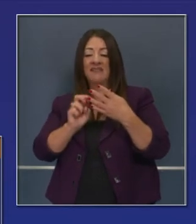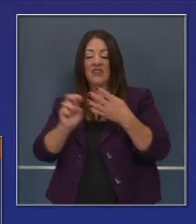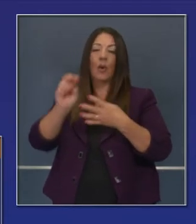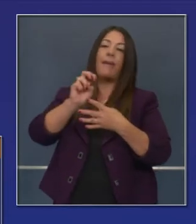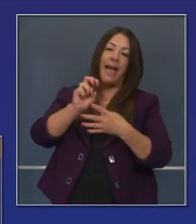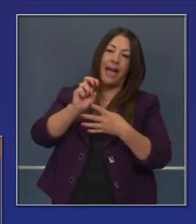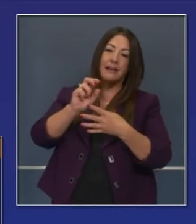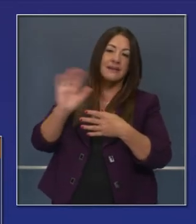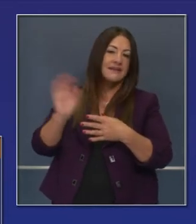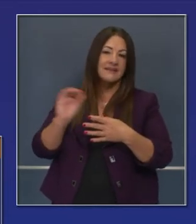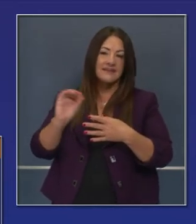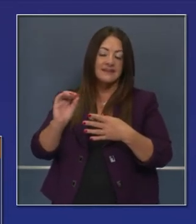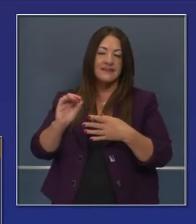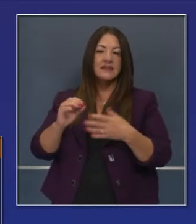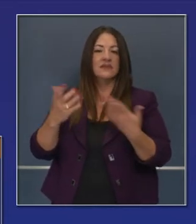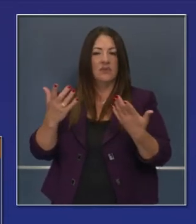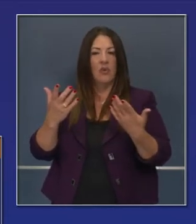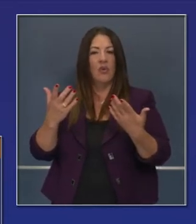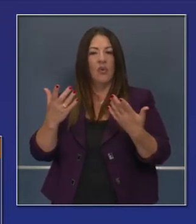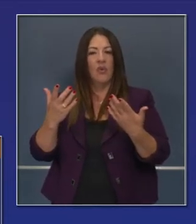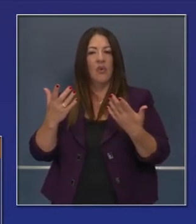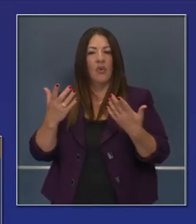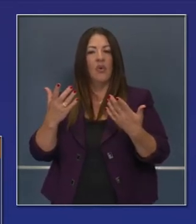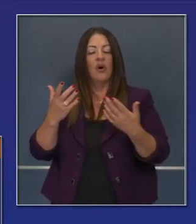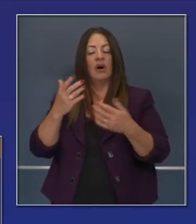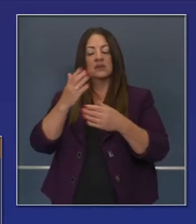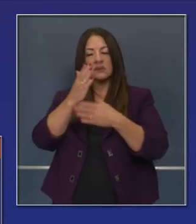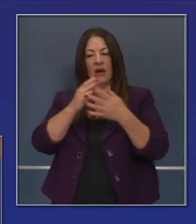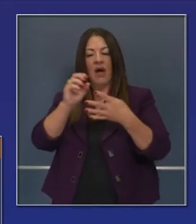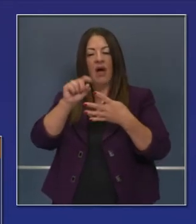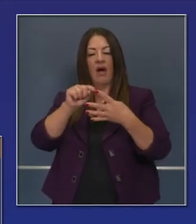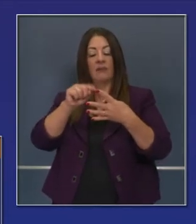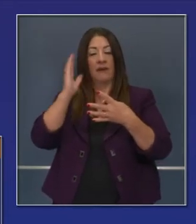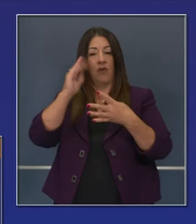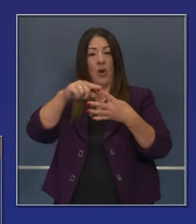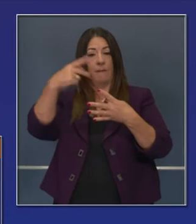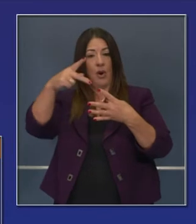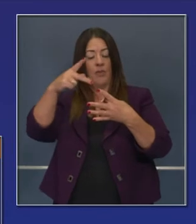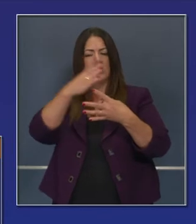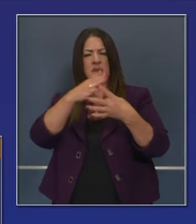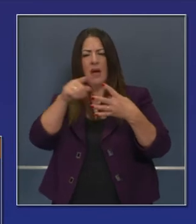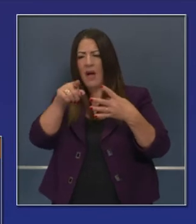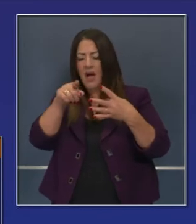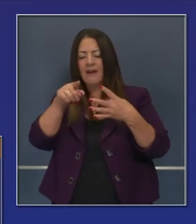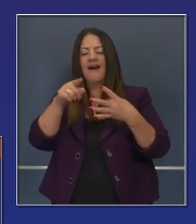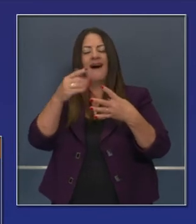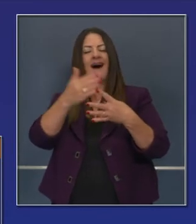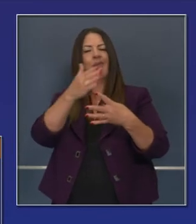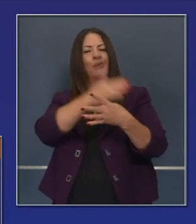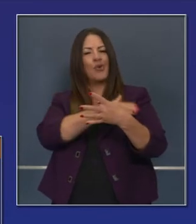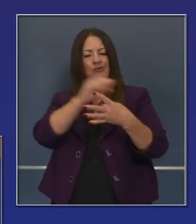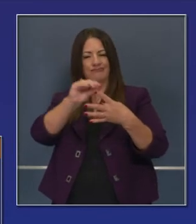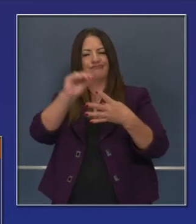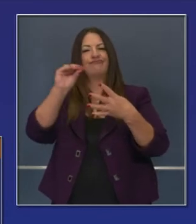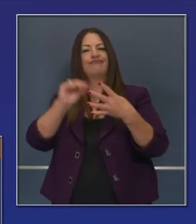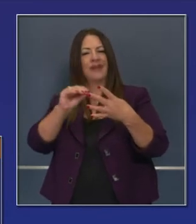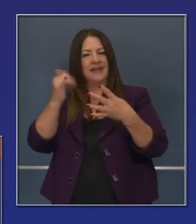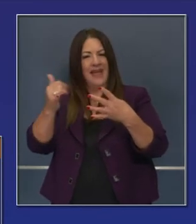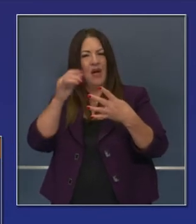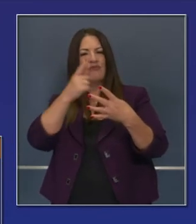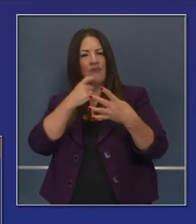que es alentador, 7 que se están desplazando al rojo, al naranja, o incluso algunos entrando al amarillo,